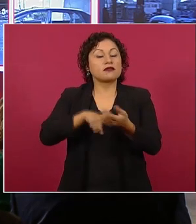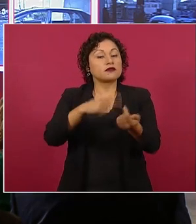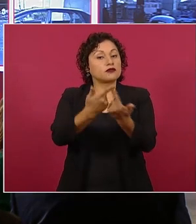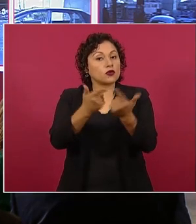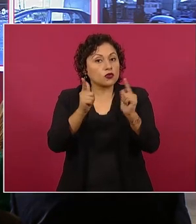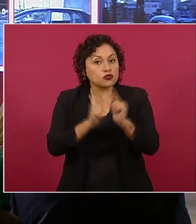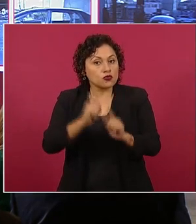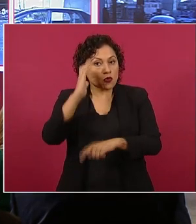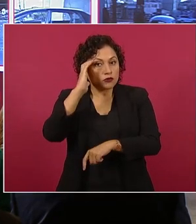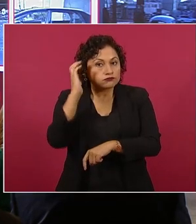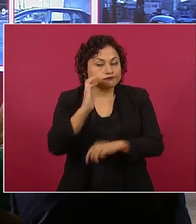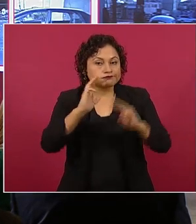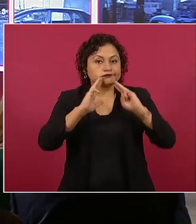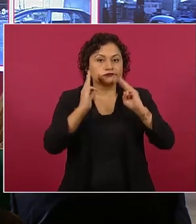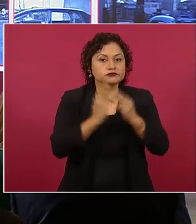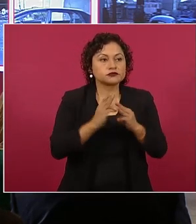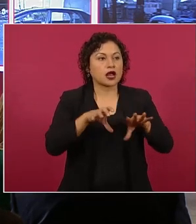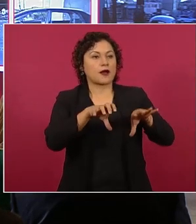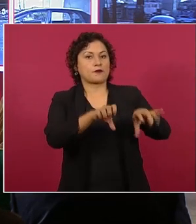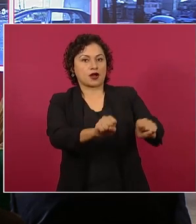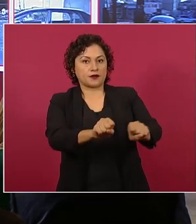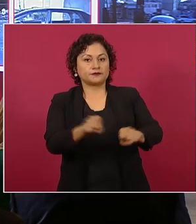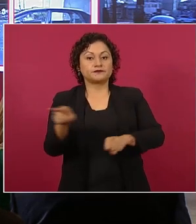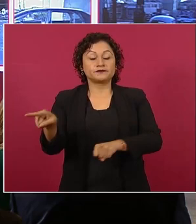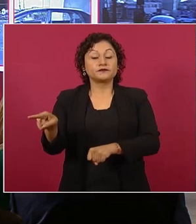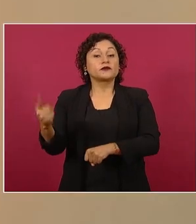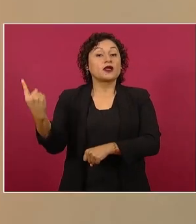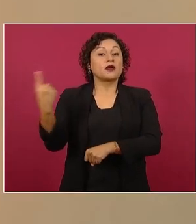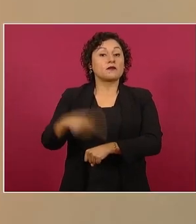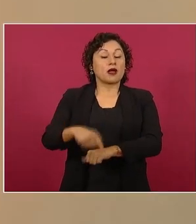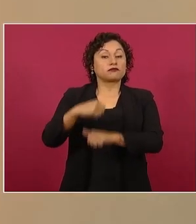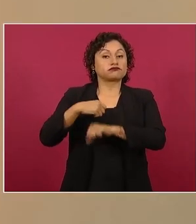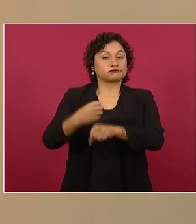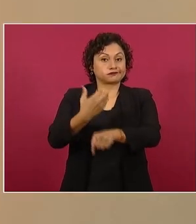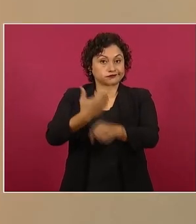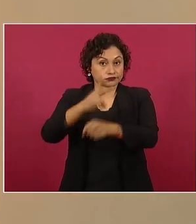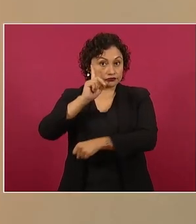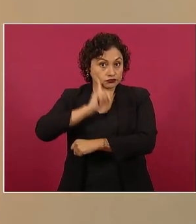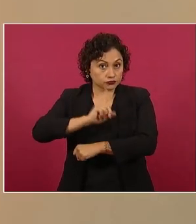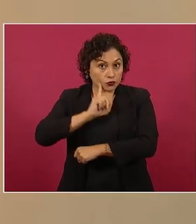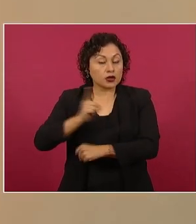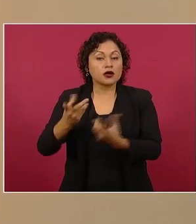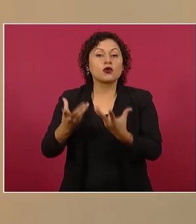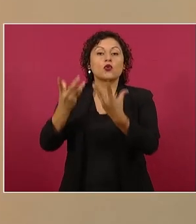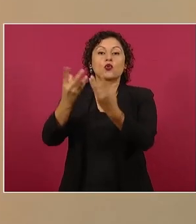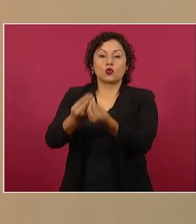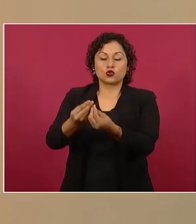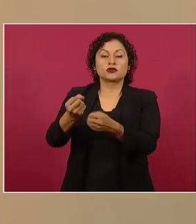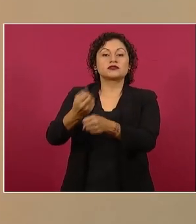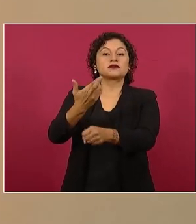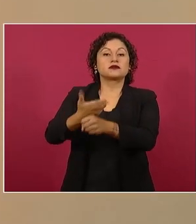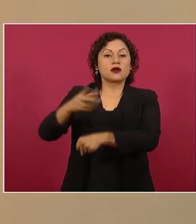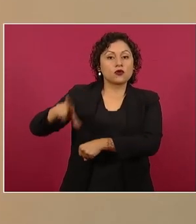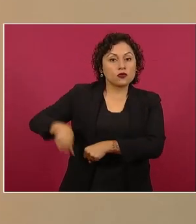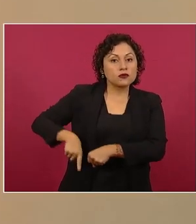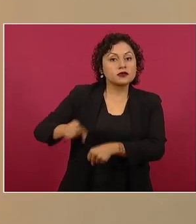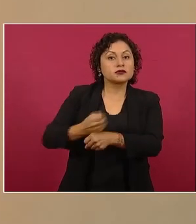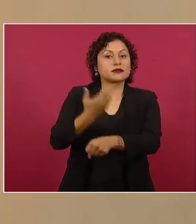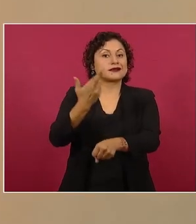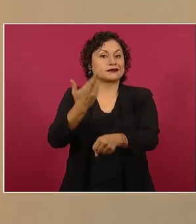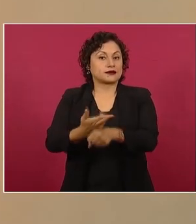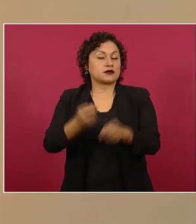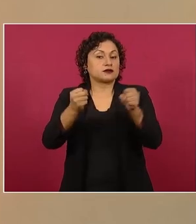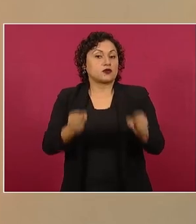por instrucciones de la secretaria Rosa Isela Rodríguez, estuvimos en contacto con el secretario de Gobierno, secretario de Seguridad y el procurador